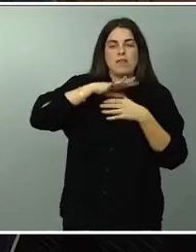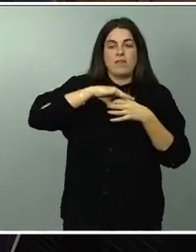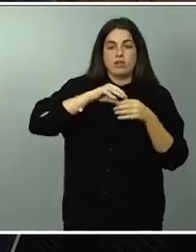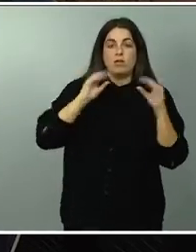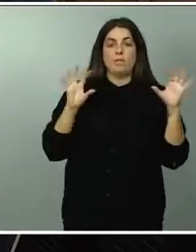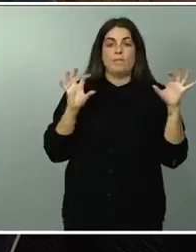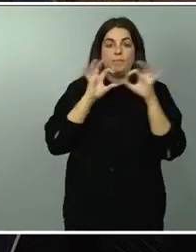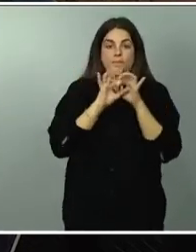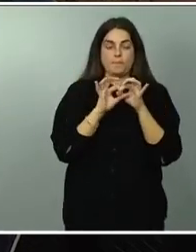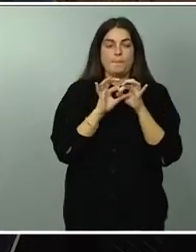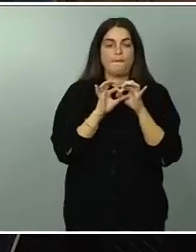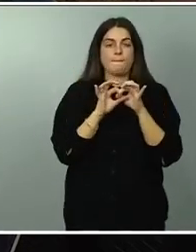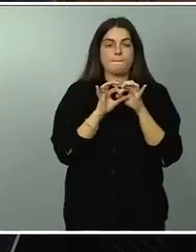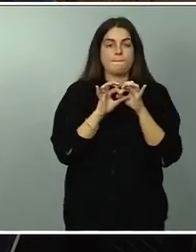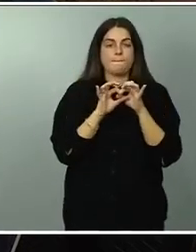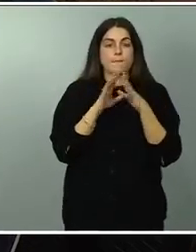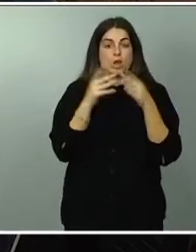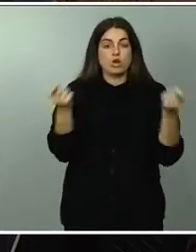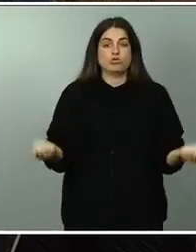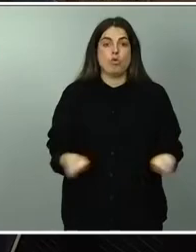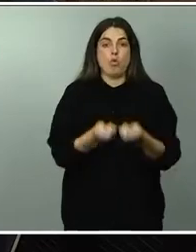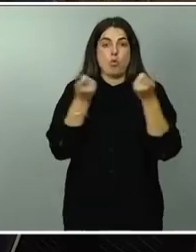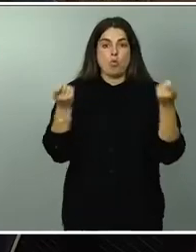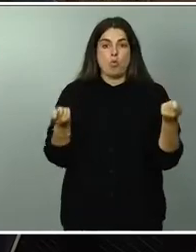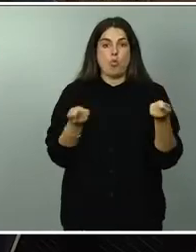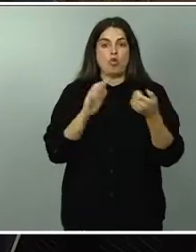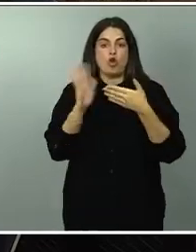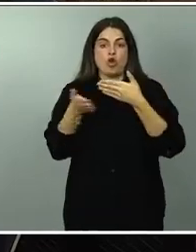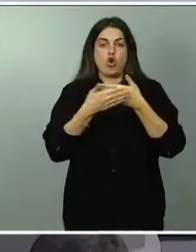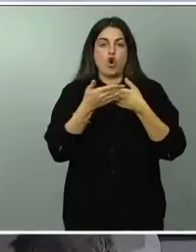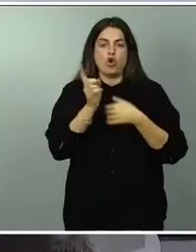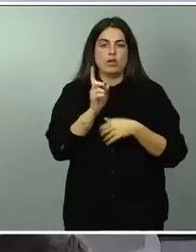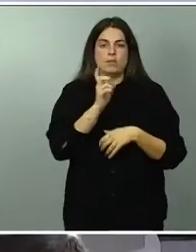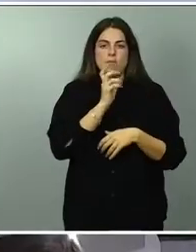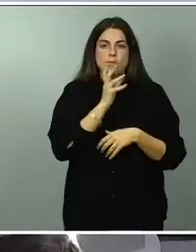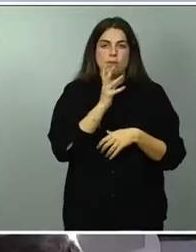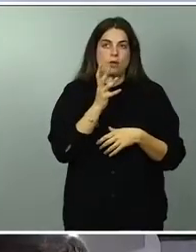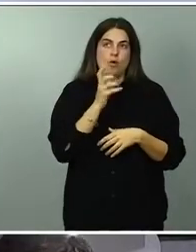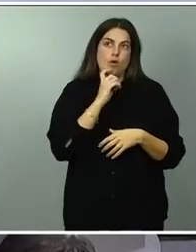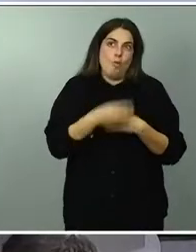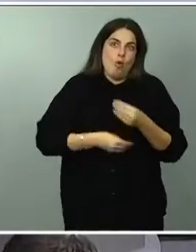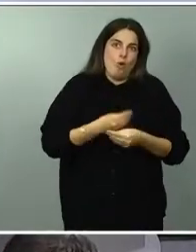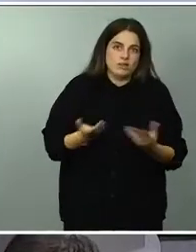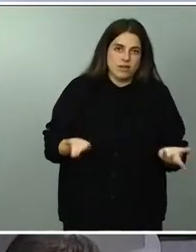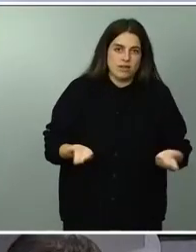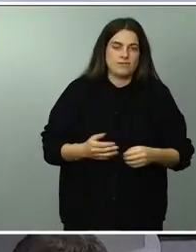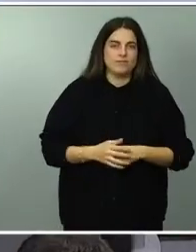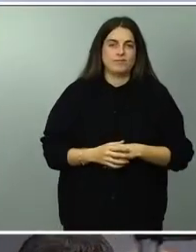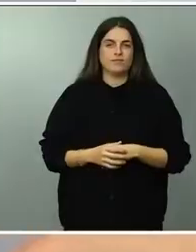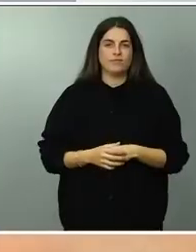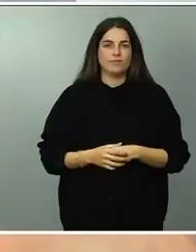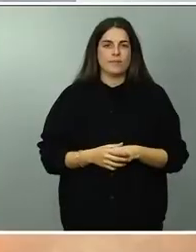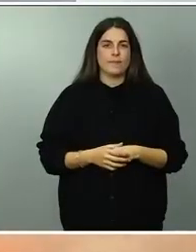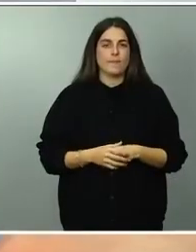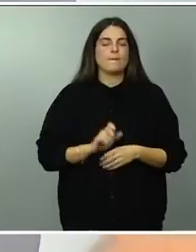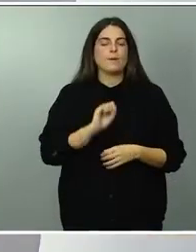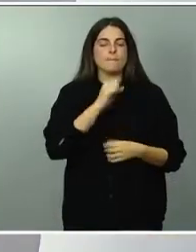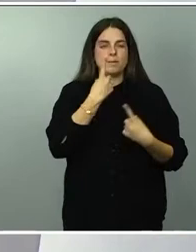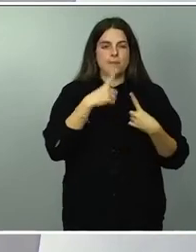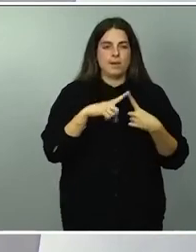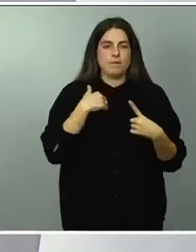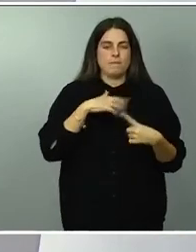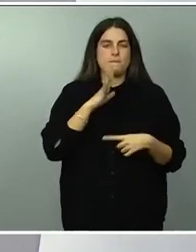estos anuncios que están haciendo estas grandes líneas políticas gracias gracias Carlos sí bueno en primer lugar nos parecía